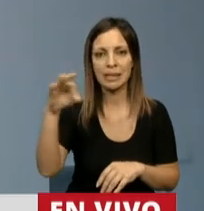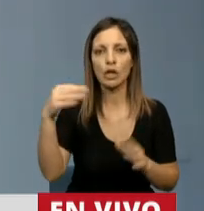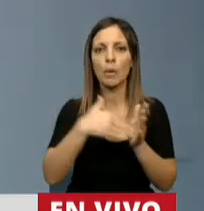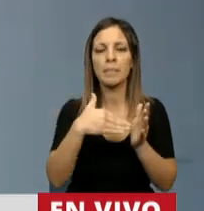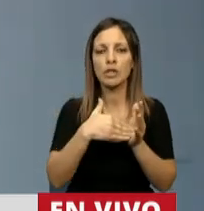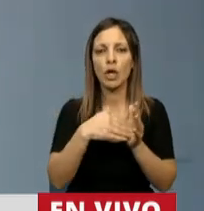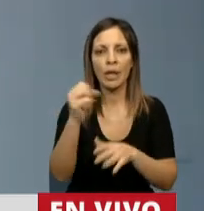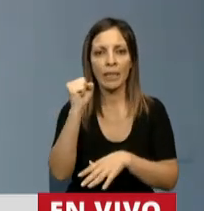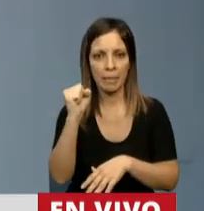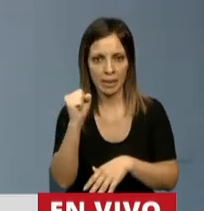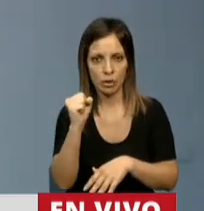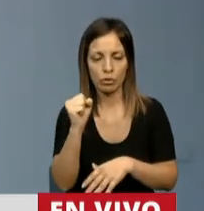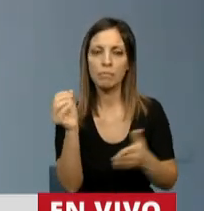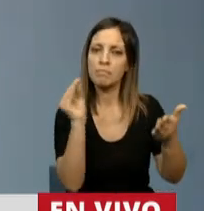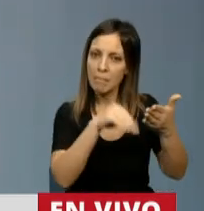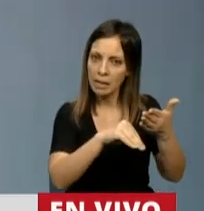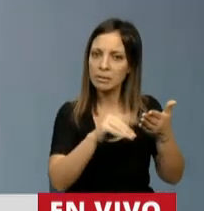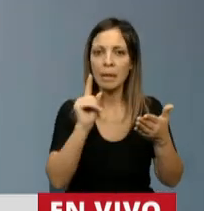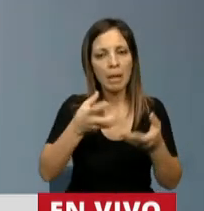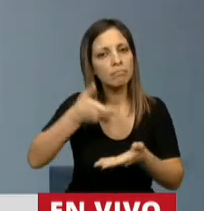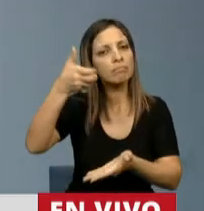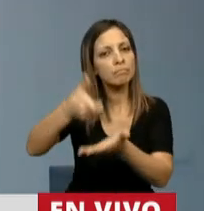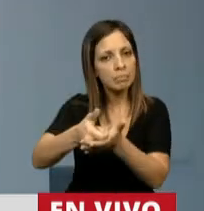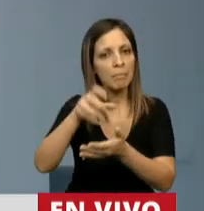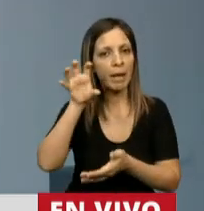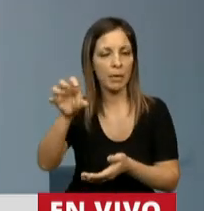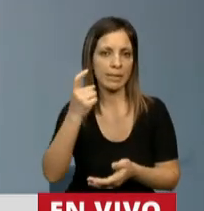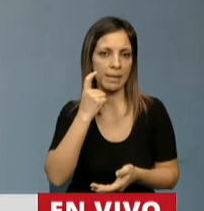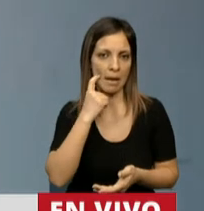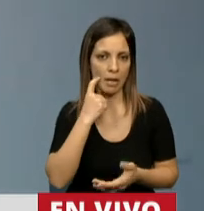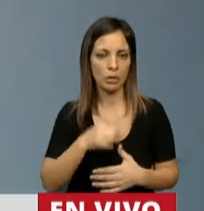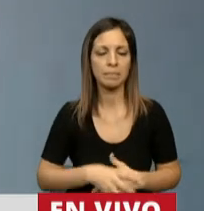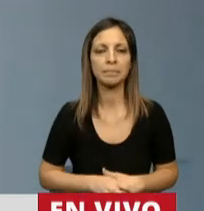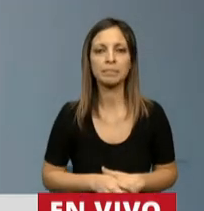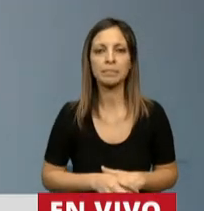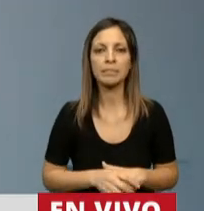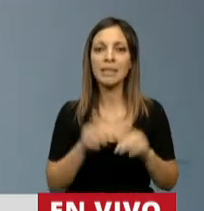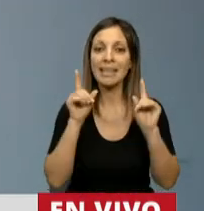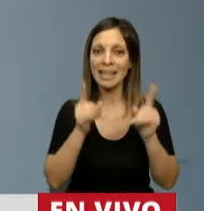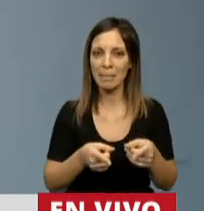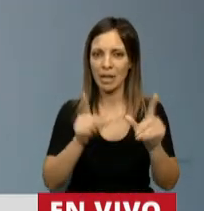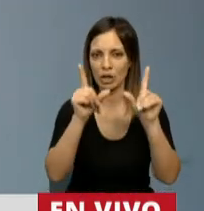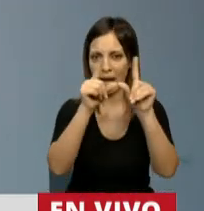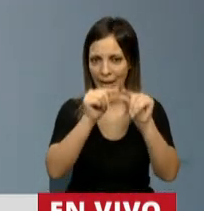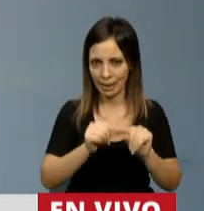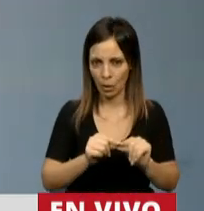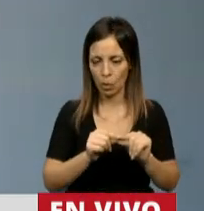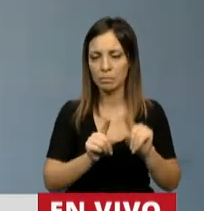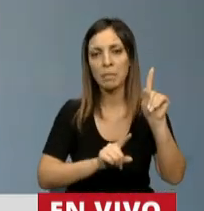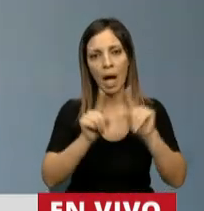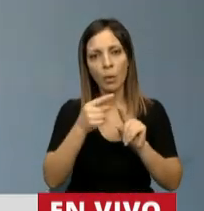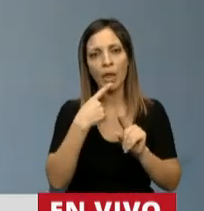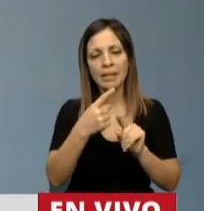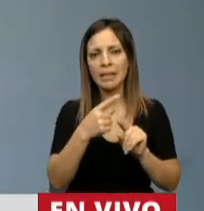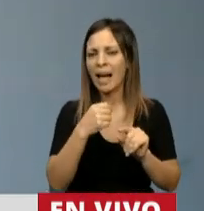más que se invertirían en la provincia de Entre Ríos. Y además, en el articulado se está incluyendo una